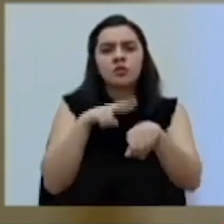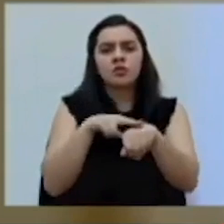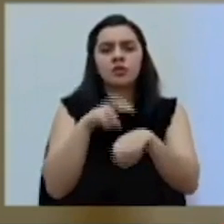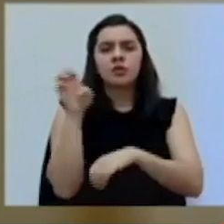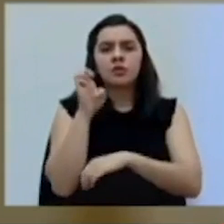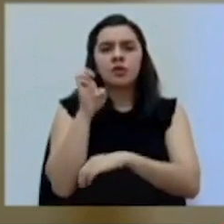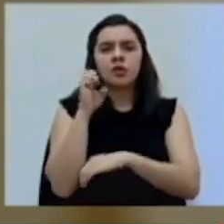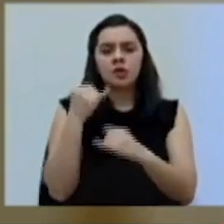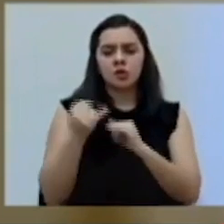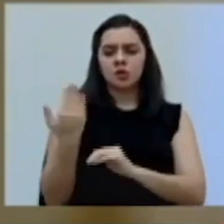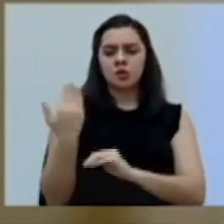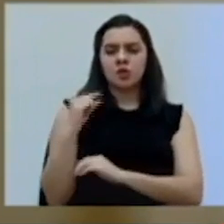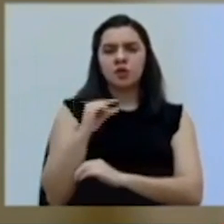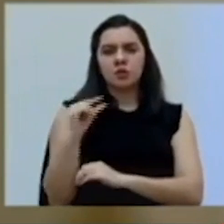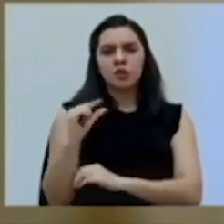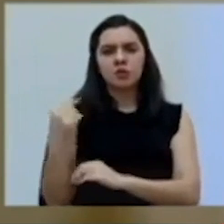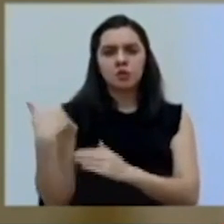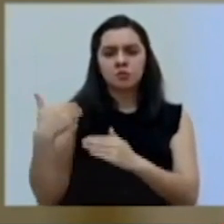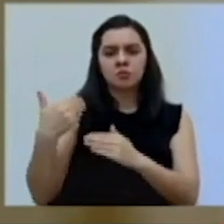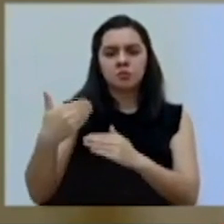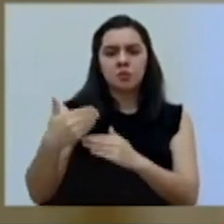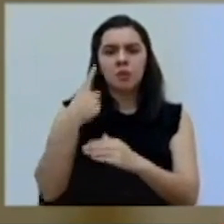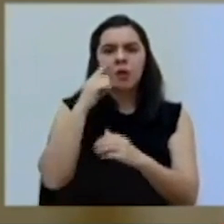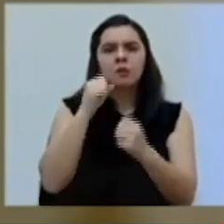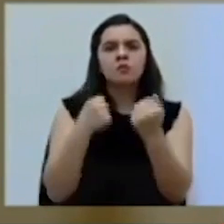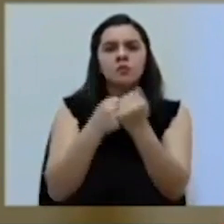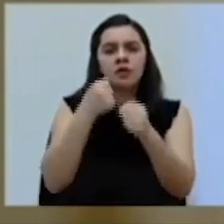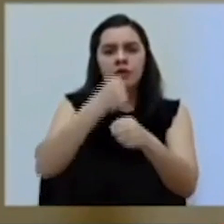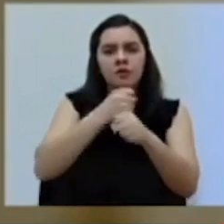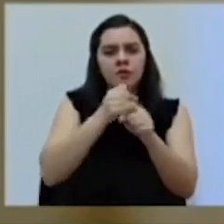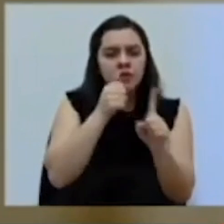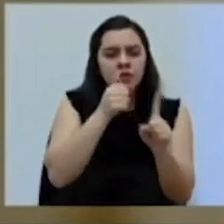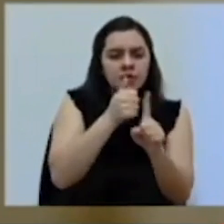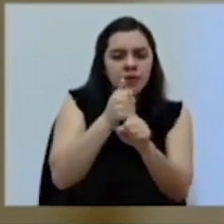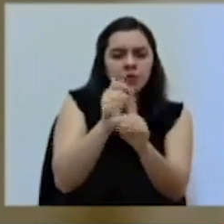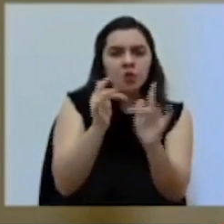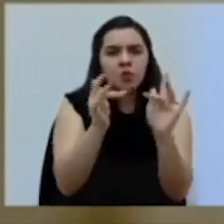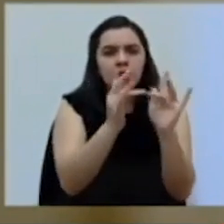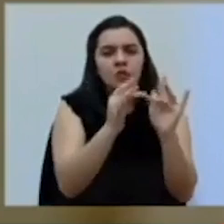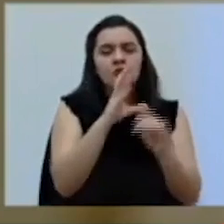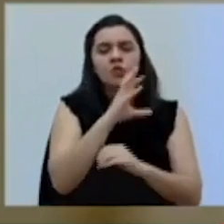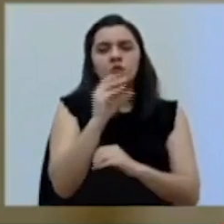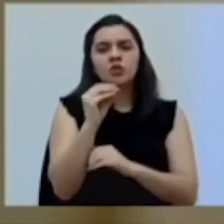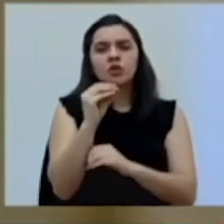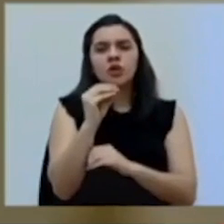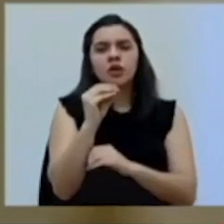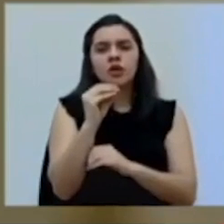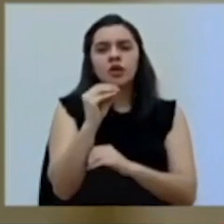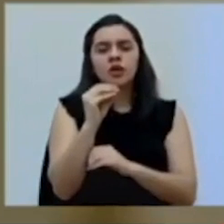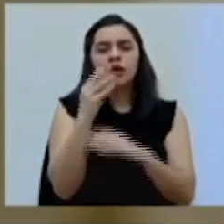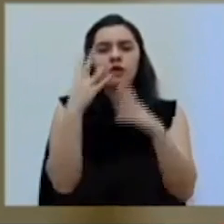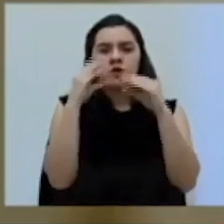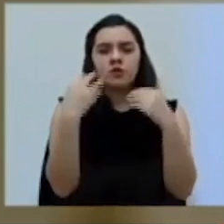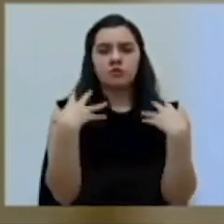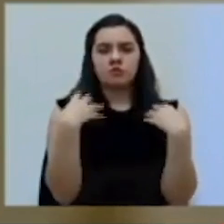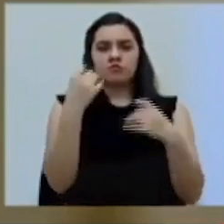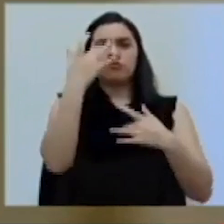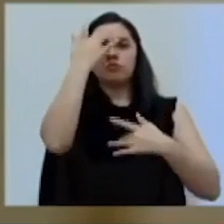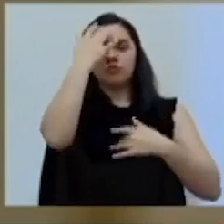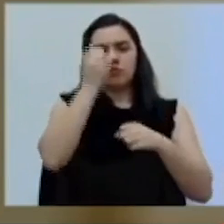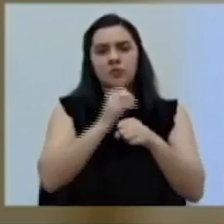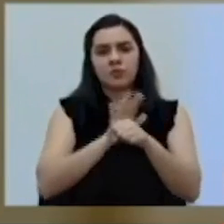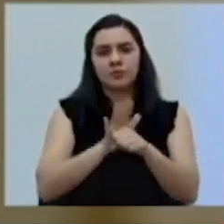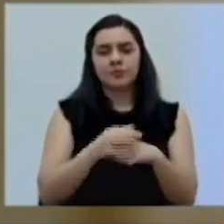últimas semanas para justamente reforzar mucho el trabajo de seguimiento de contactos y los datos de recuperados. Nosotros ya esperamos que podamos